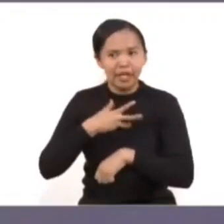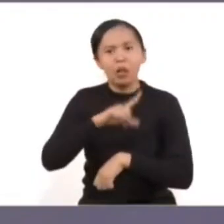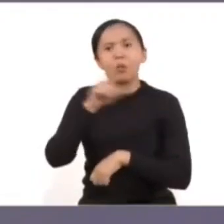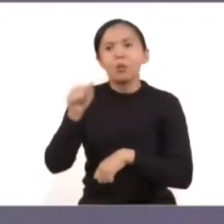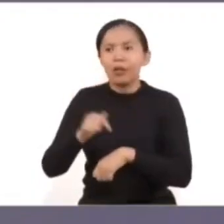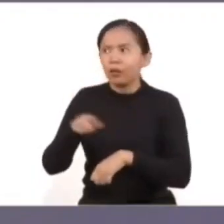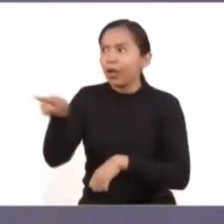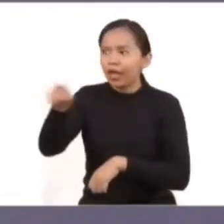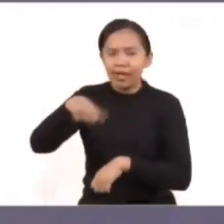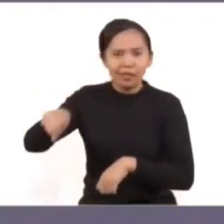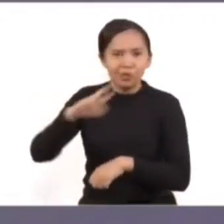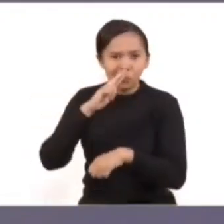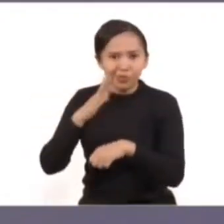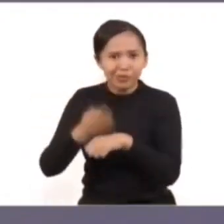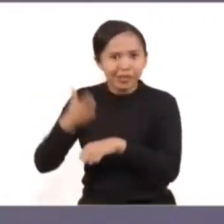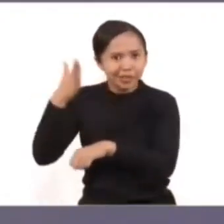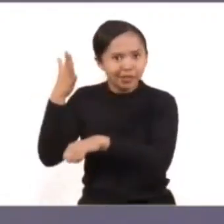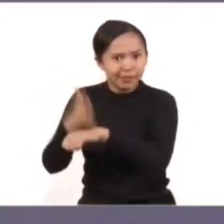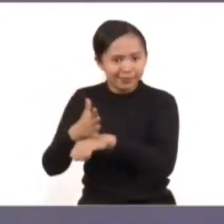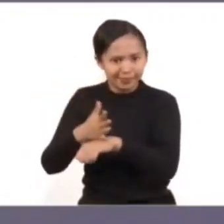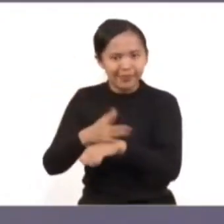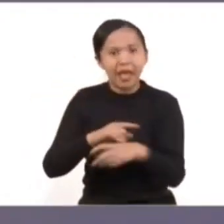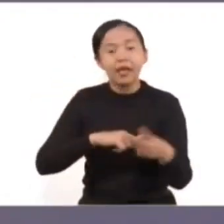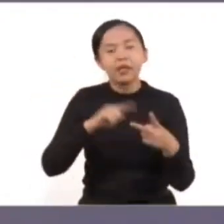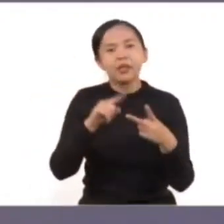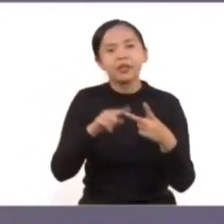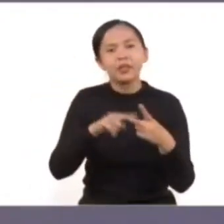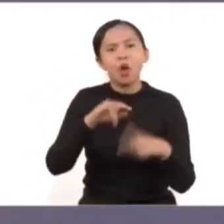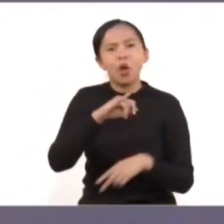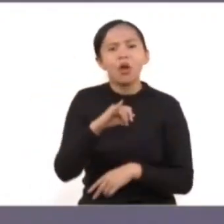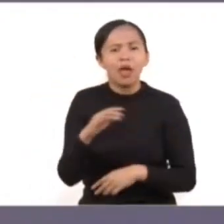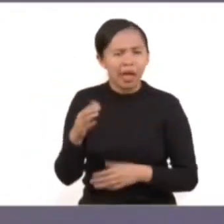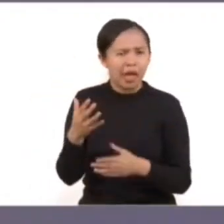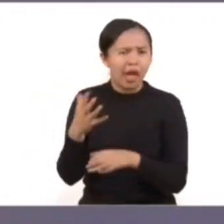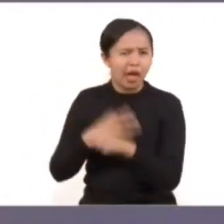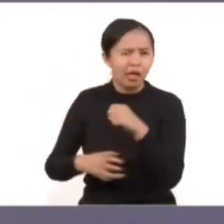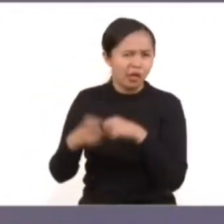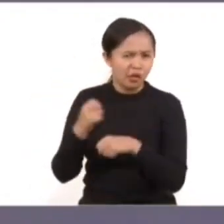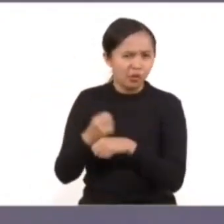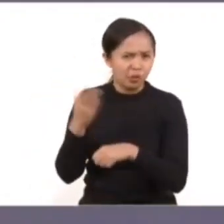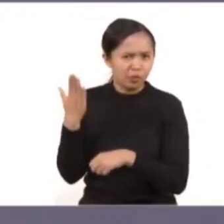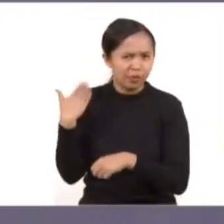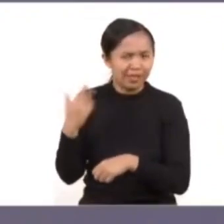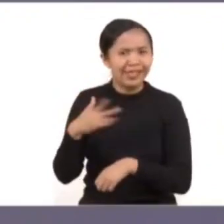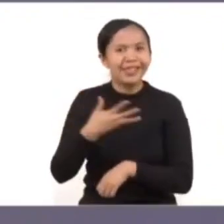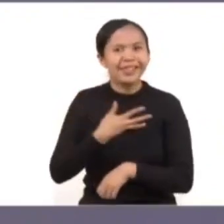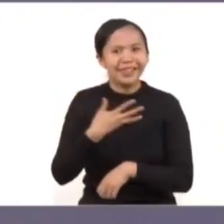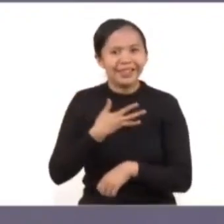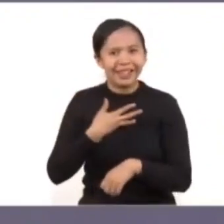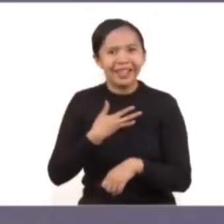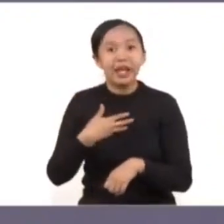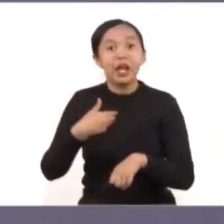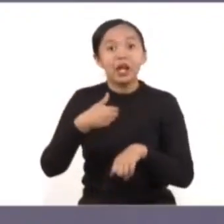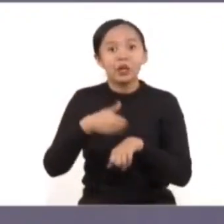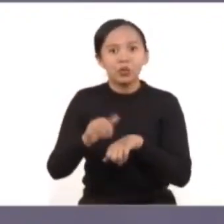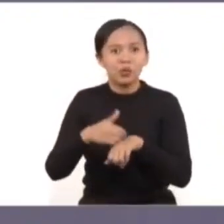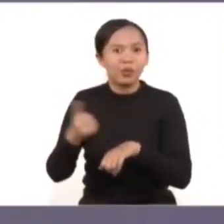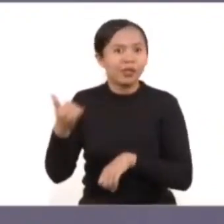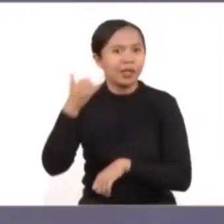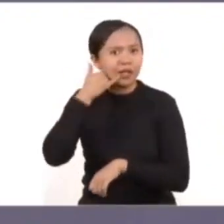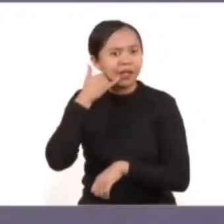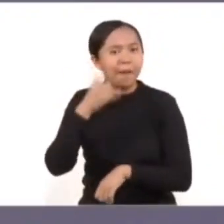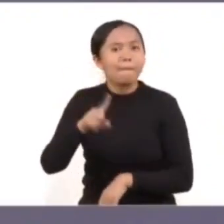julio del año pasado, si le damos por favor a la siguiente, lanzamos la línea de atención integral a mujeres